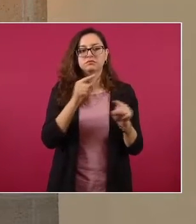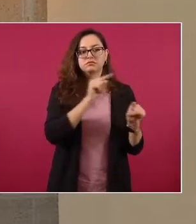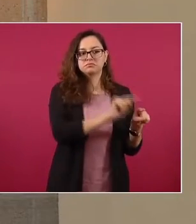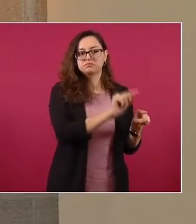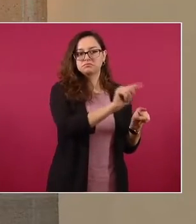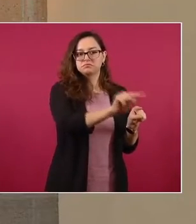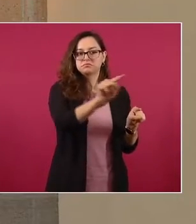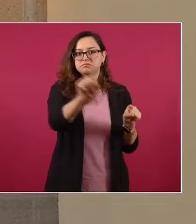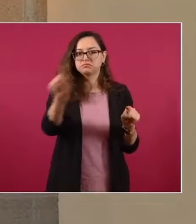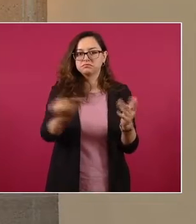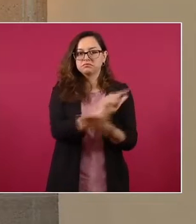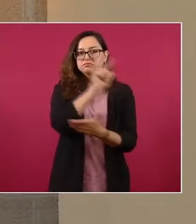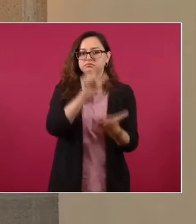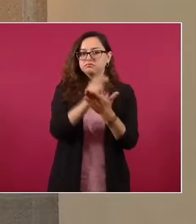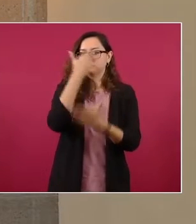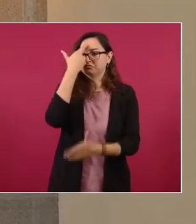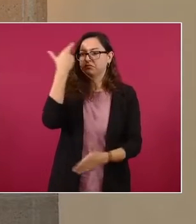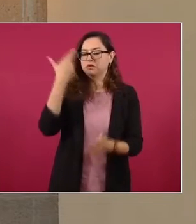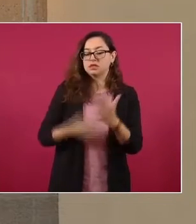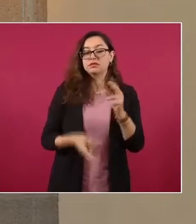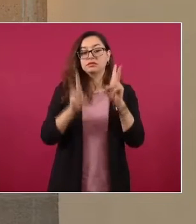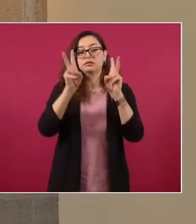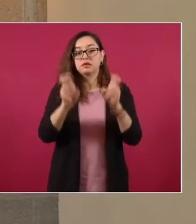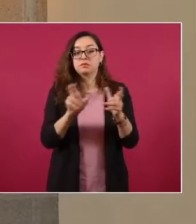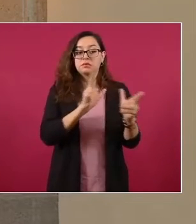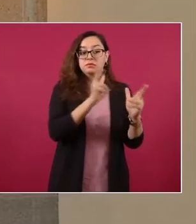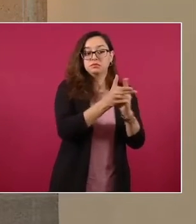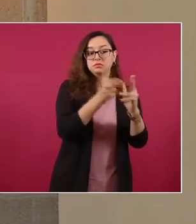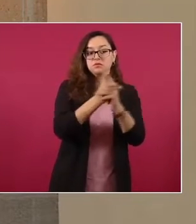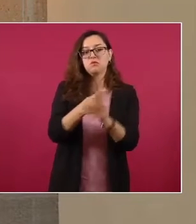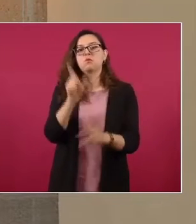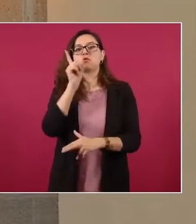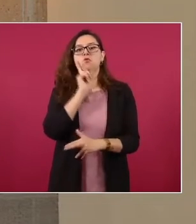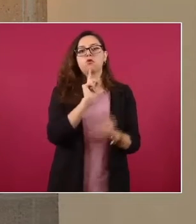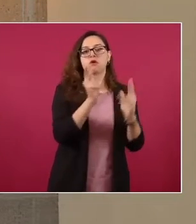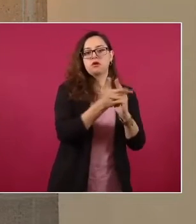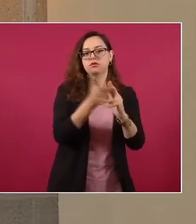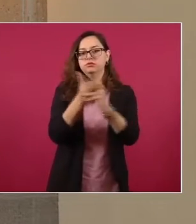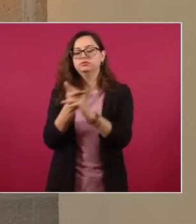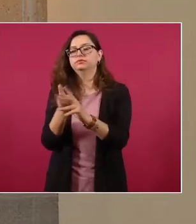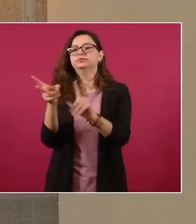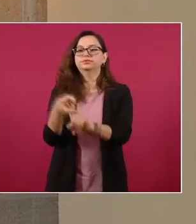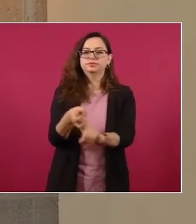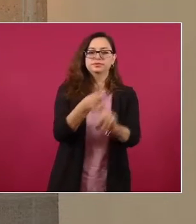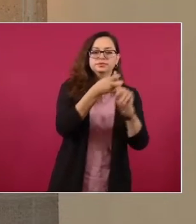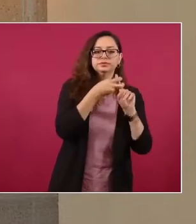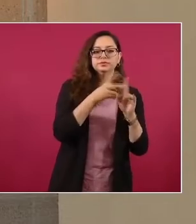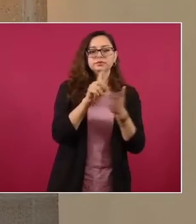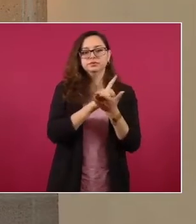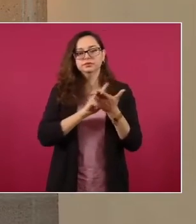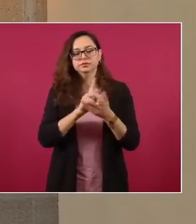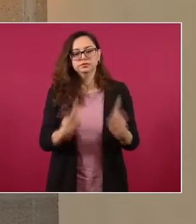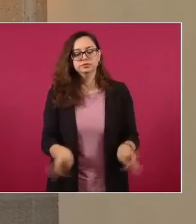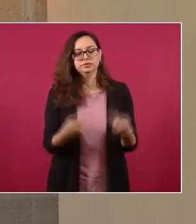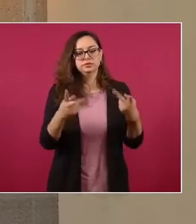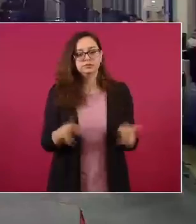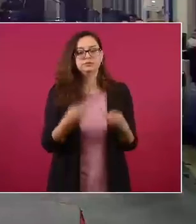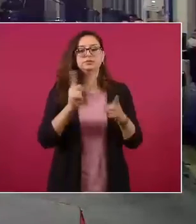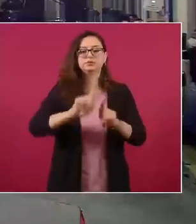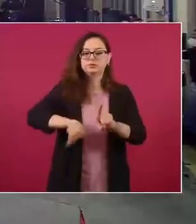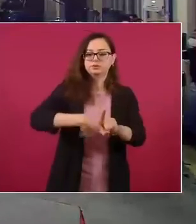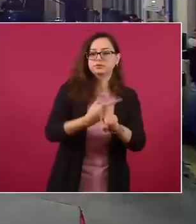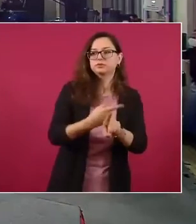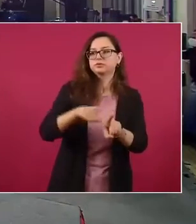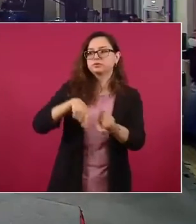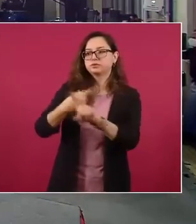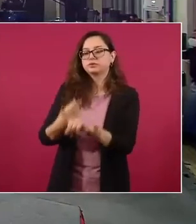violencia por homicidio, feminicidio, secuestro, narcomenudeo, violencia sexual. Se han